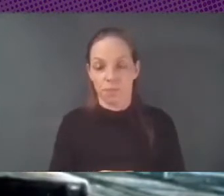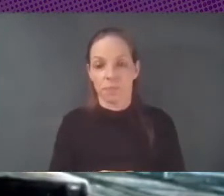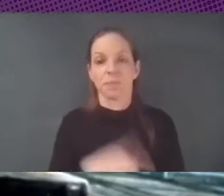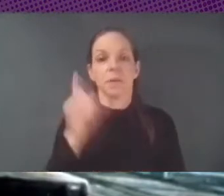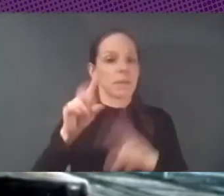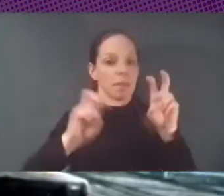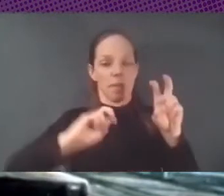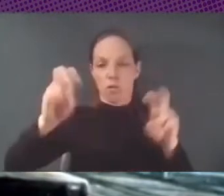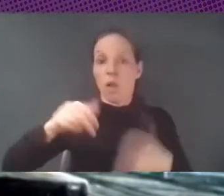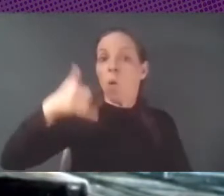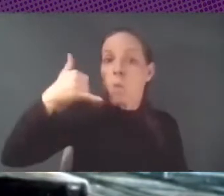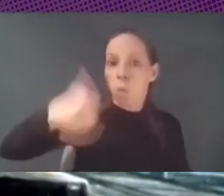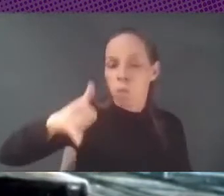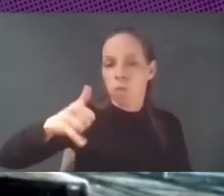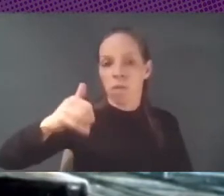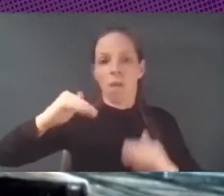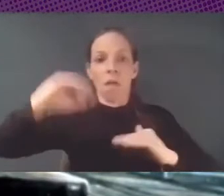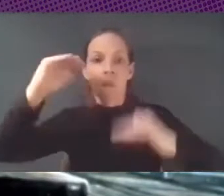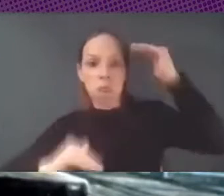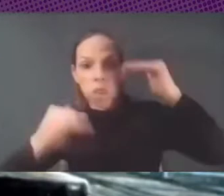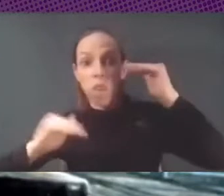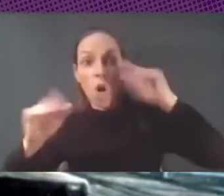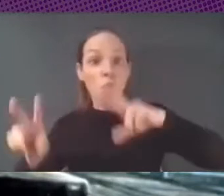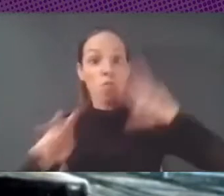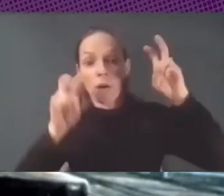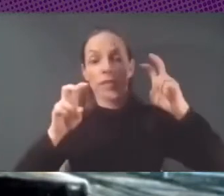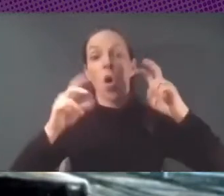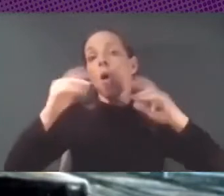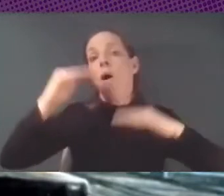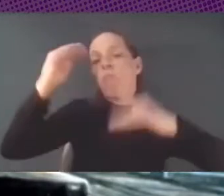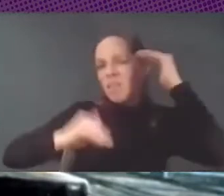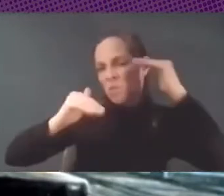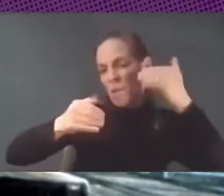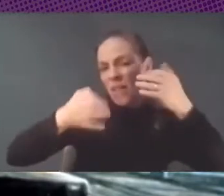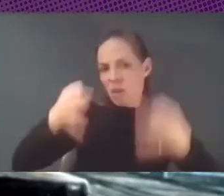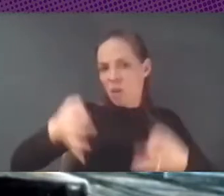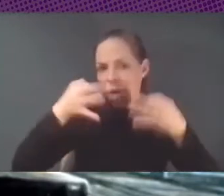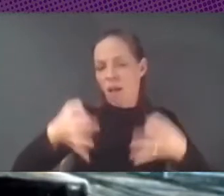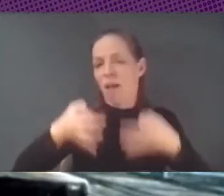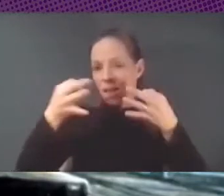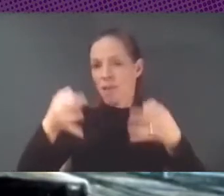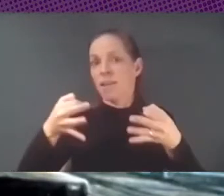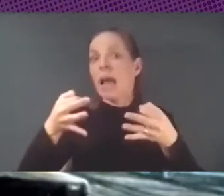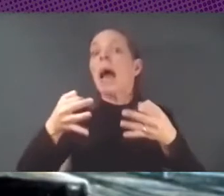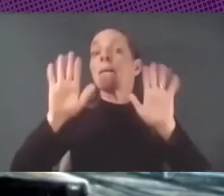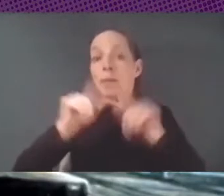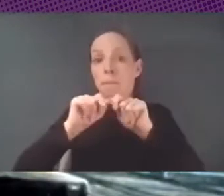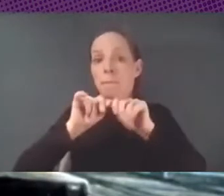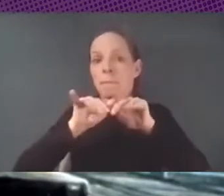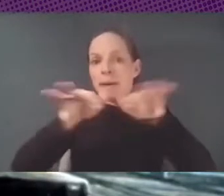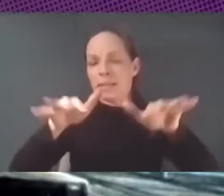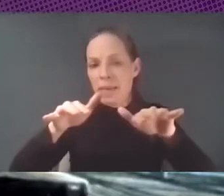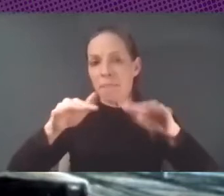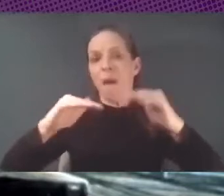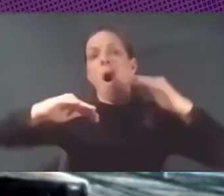Vulnerabilidades, desigualdades nuevas, y algunas que, digamos, son las viejas que se ven agravadas por la pandemia y